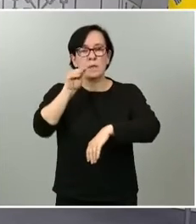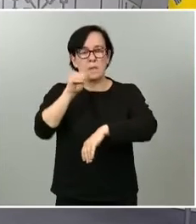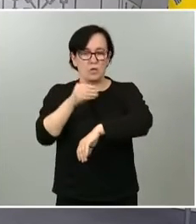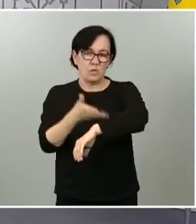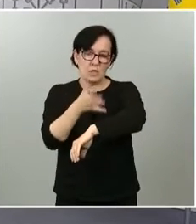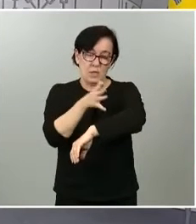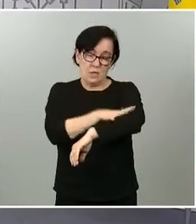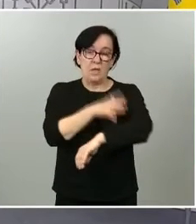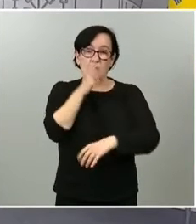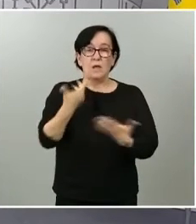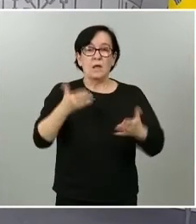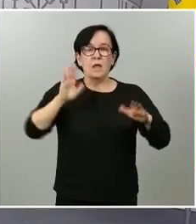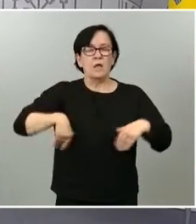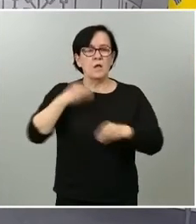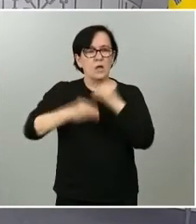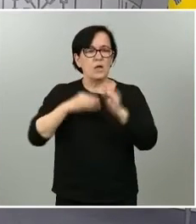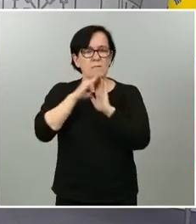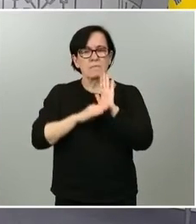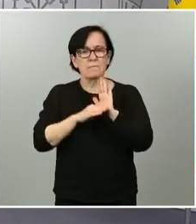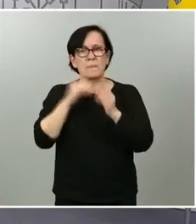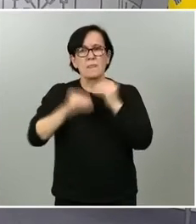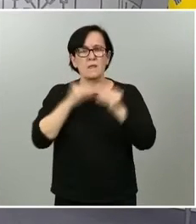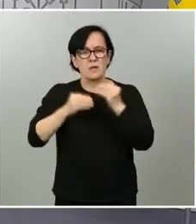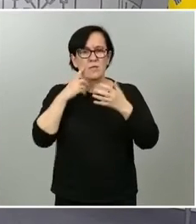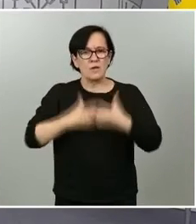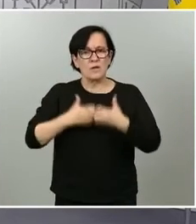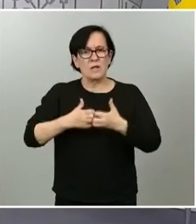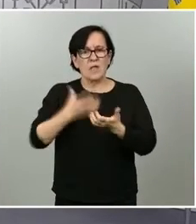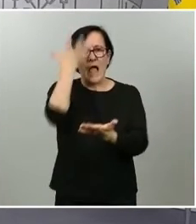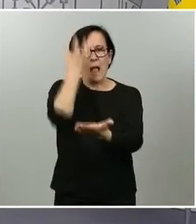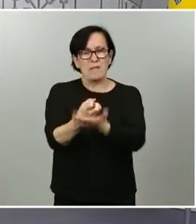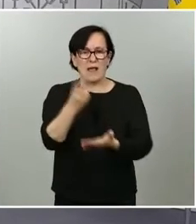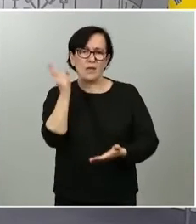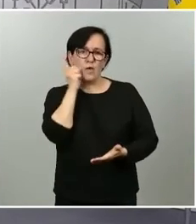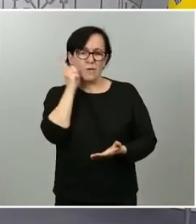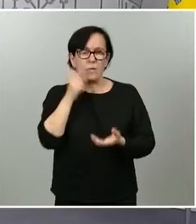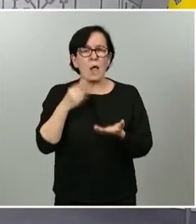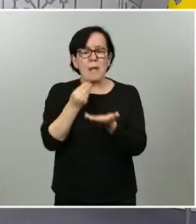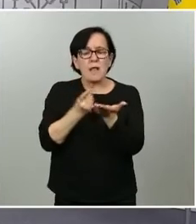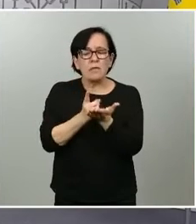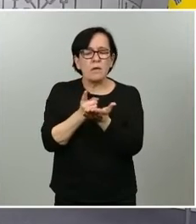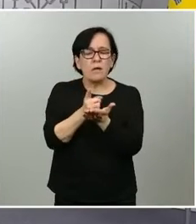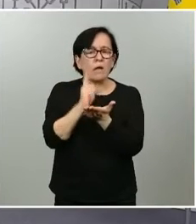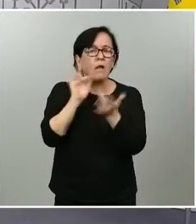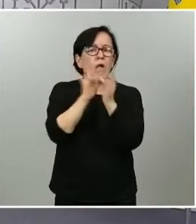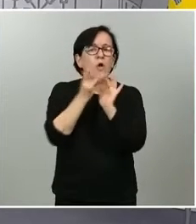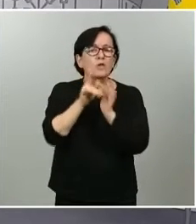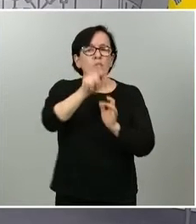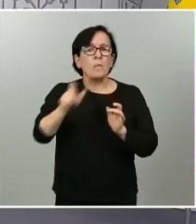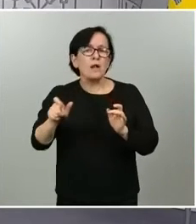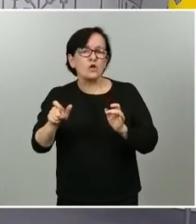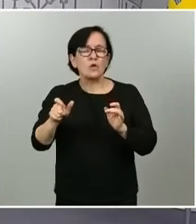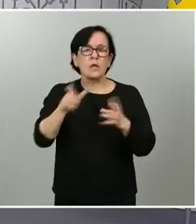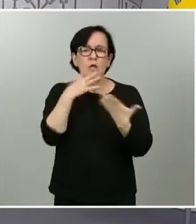que ultima la puesta en funcionamiento de una aplicación móvil que permite rastrear los contactos con las personas, una